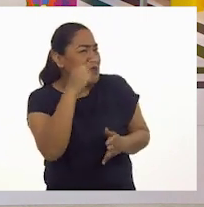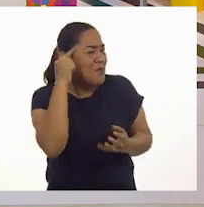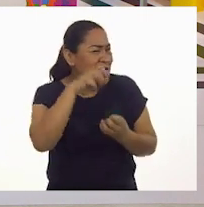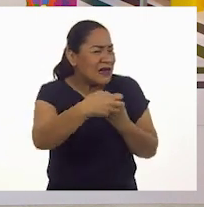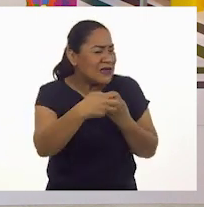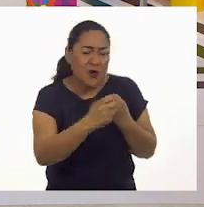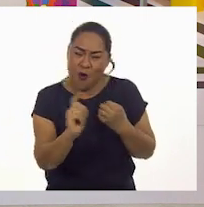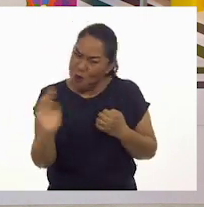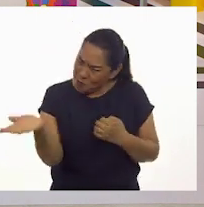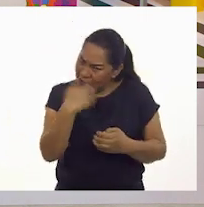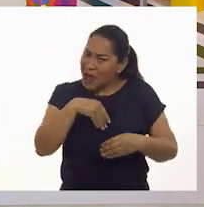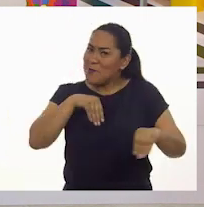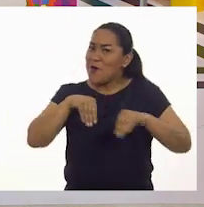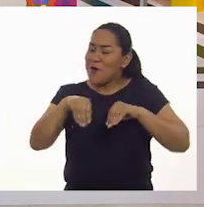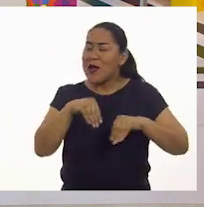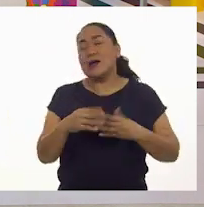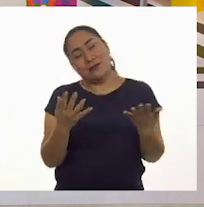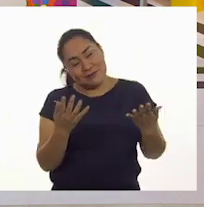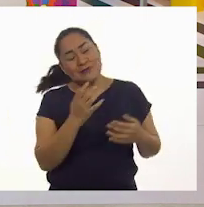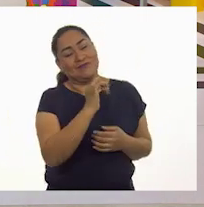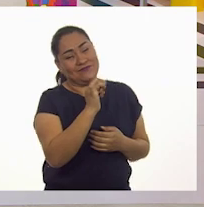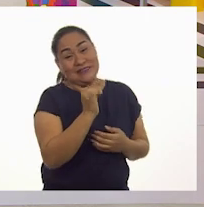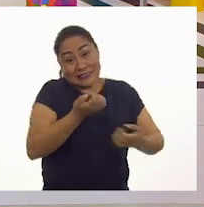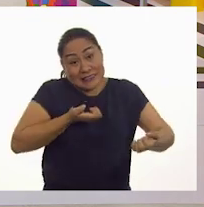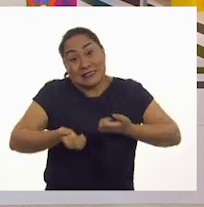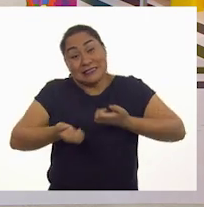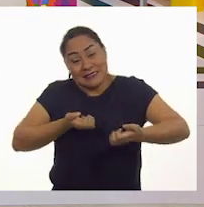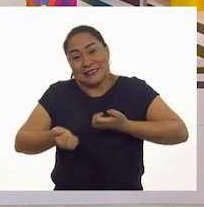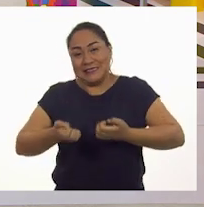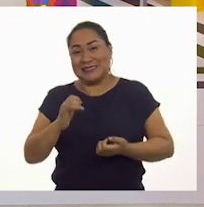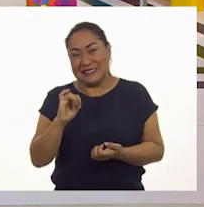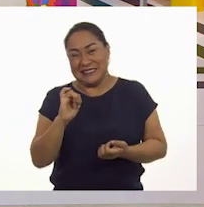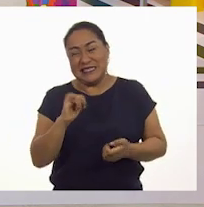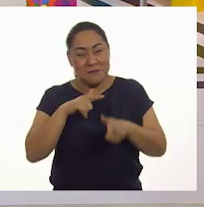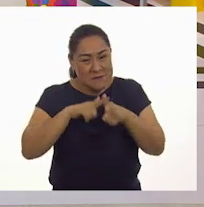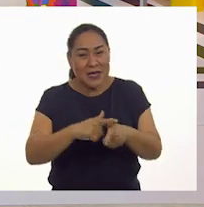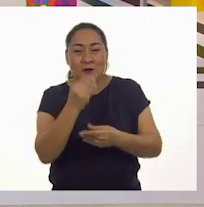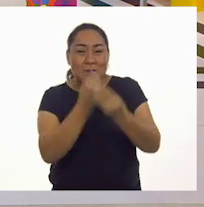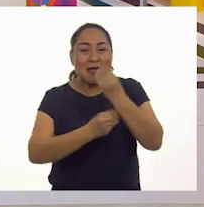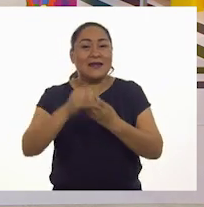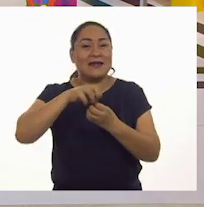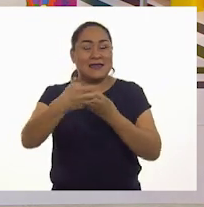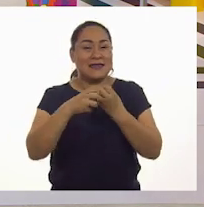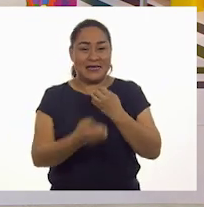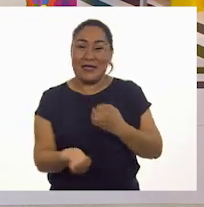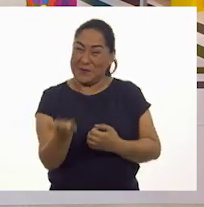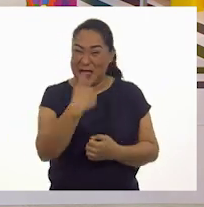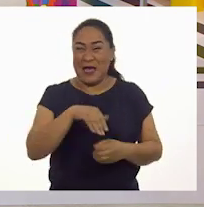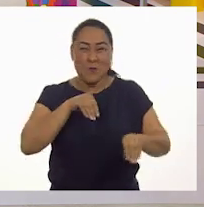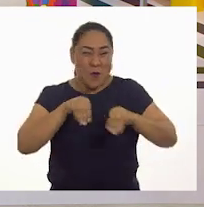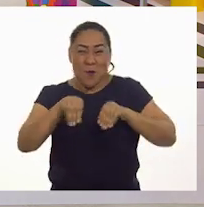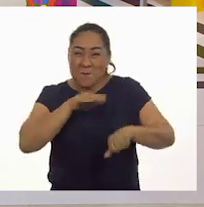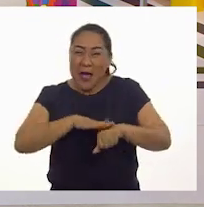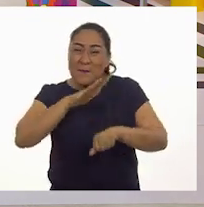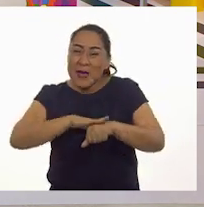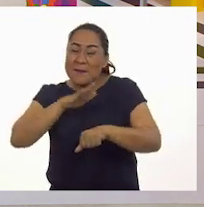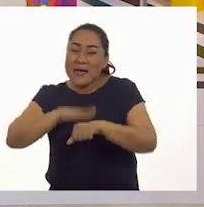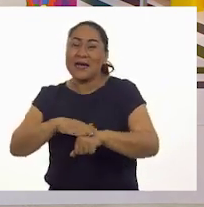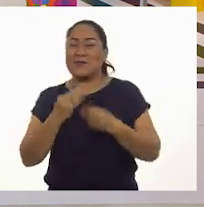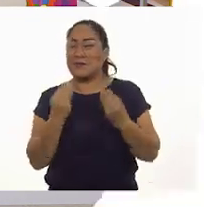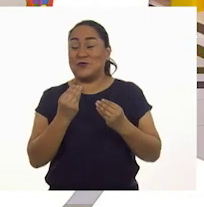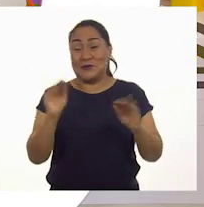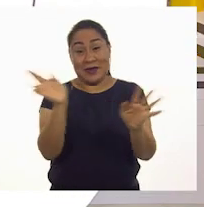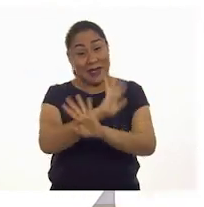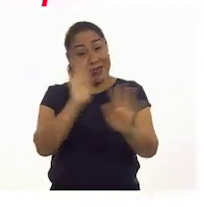ven, vamos a movernos, ven. Vamos a movernos. Hace ejercicio. Para podernos comer mandarinas. Venga, vamos a movernos mucho, vamos a movernos mucho.